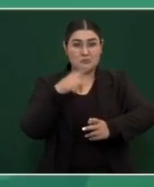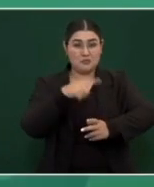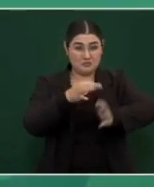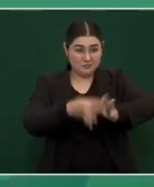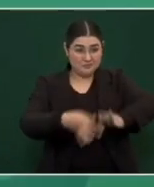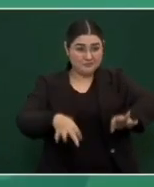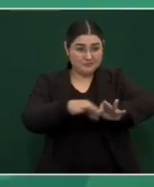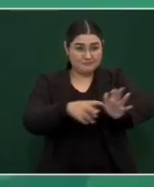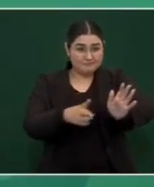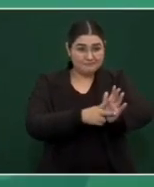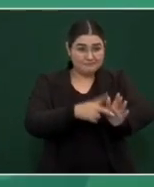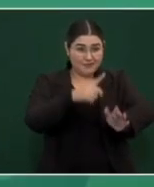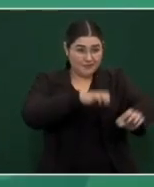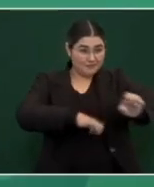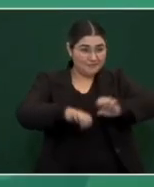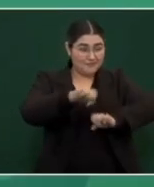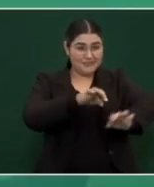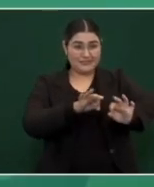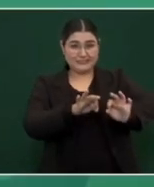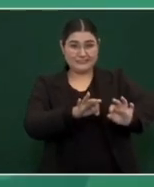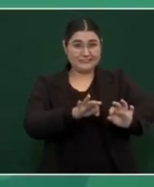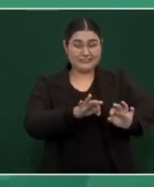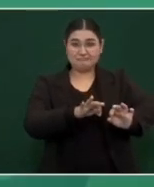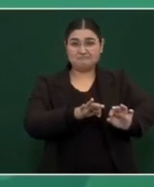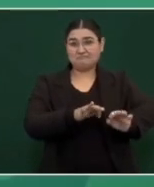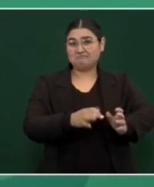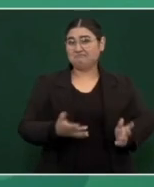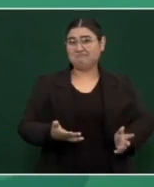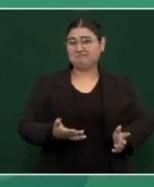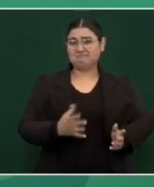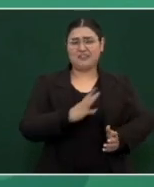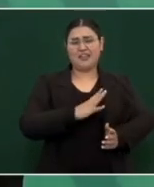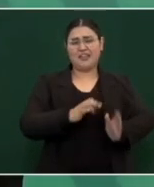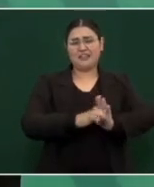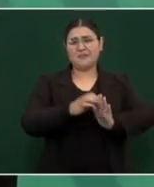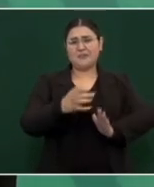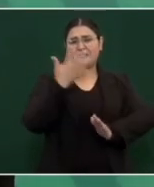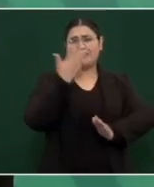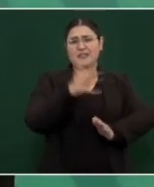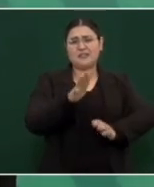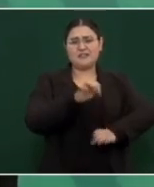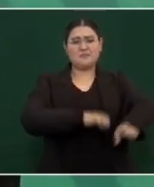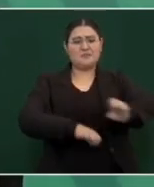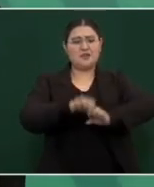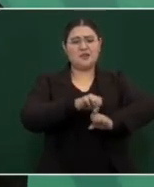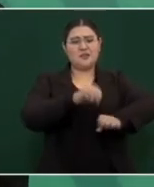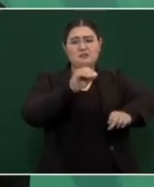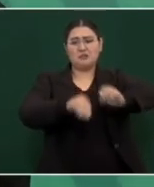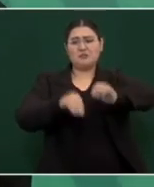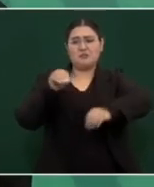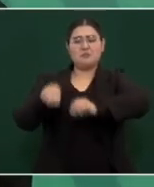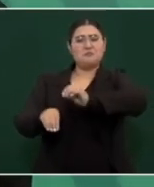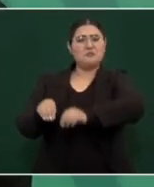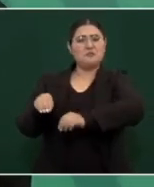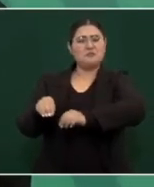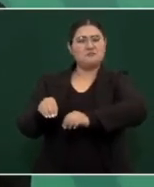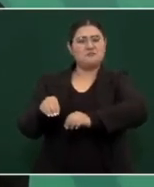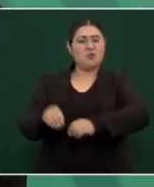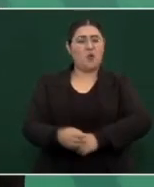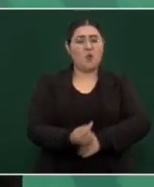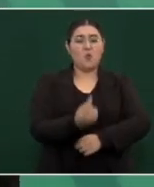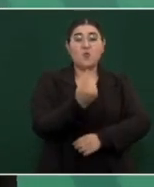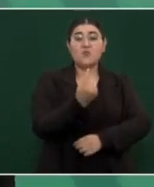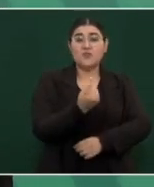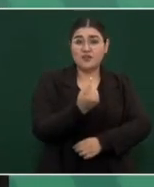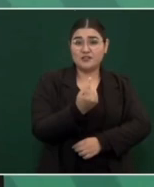Tienen 10 empresas y una de ellas es